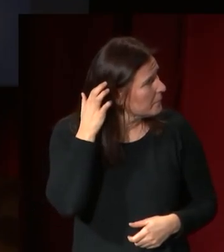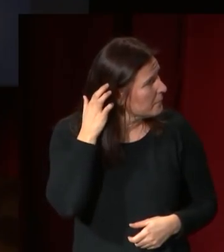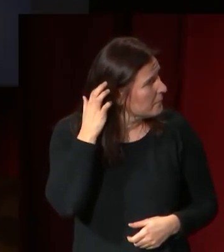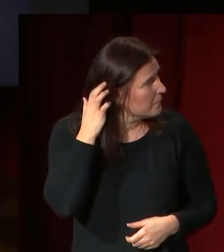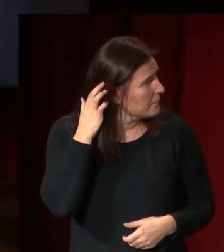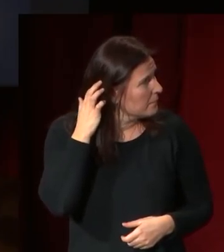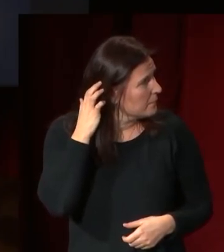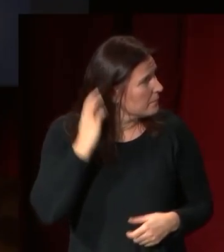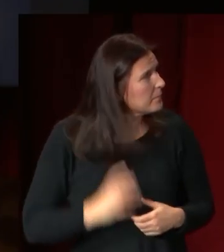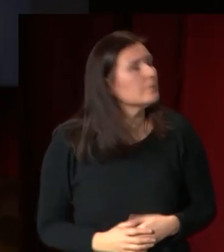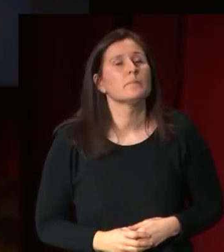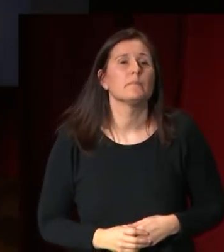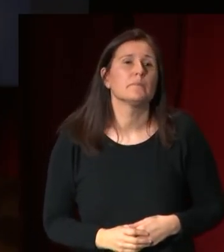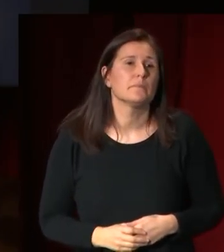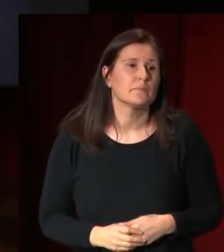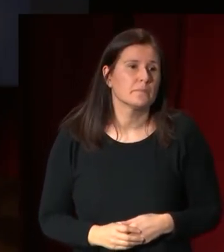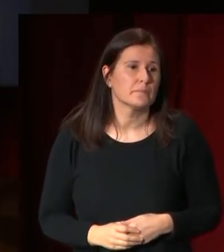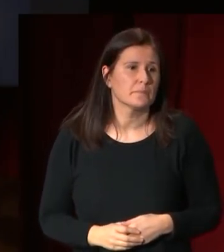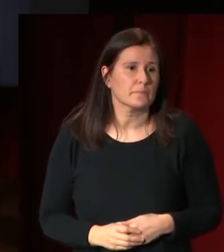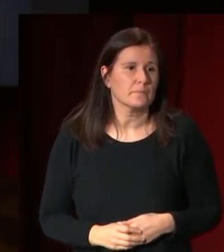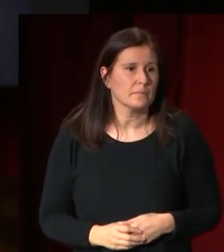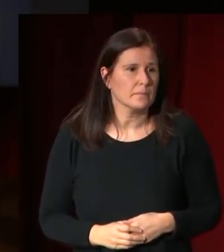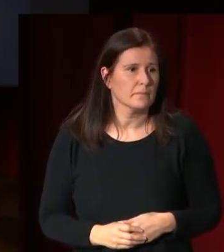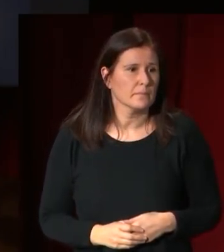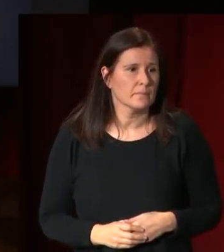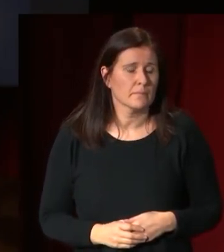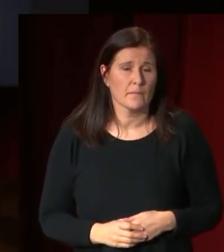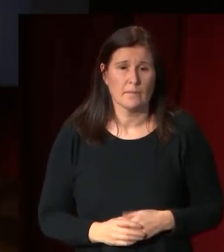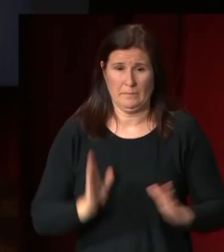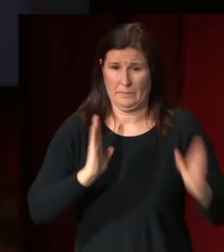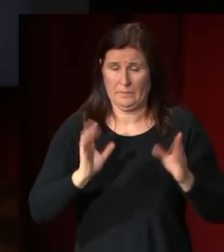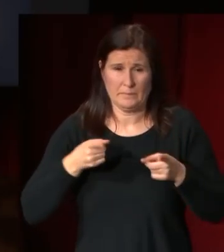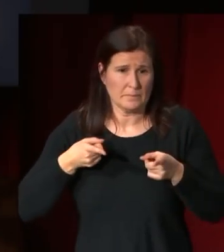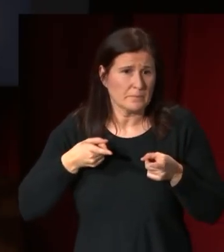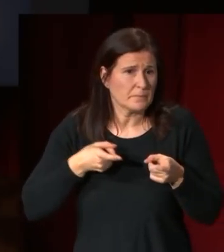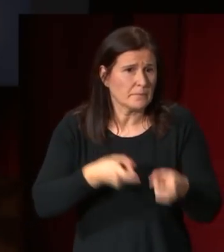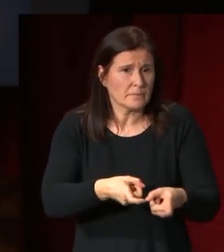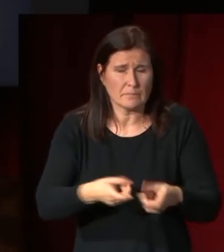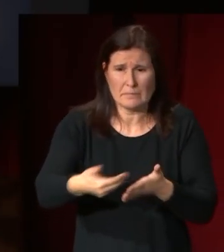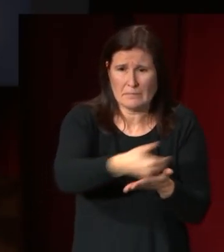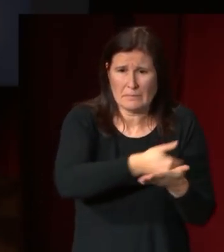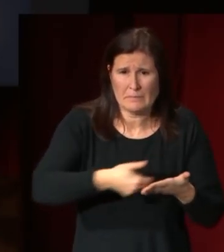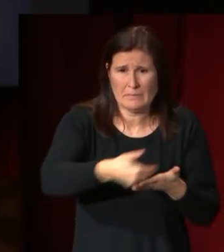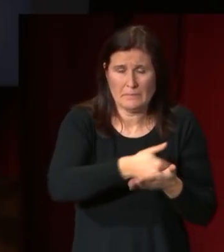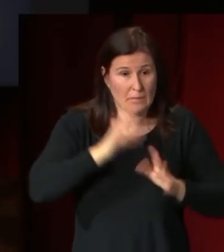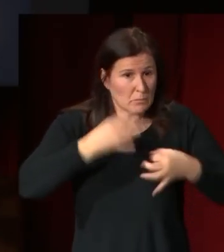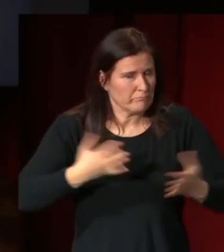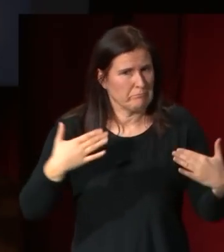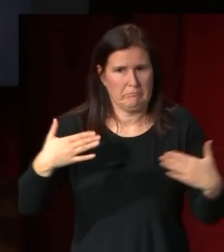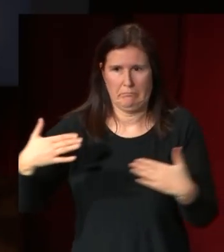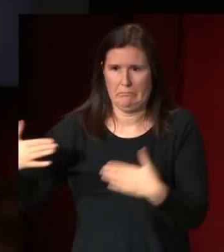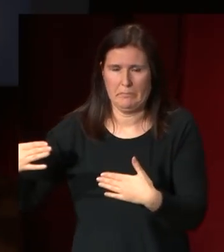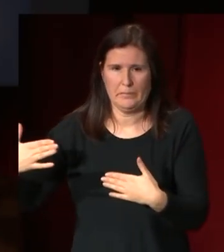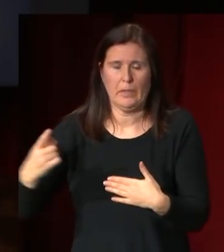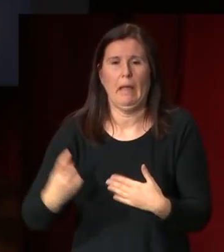el hecho de que estuviera durante toda la guerra sin un ingreso seguro hace que en